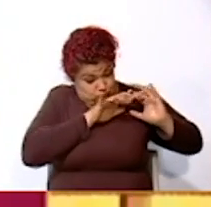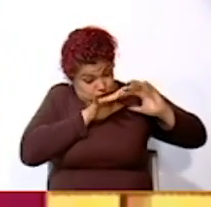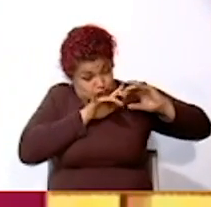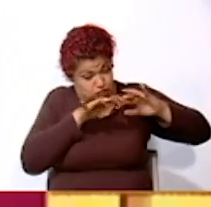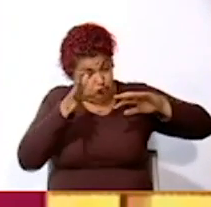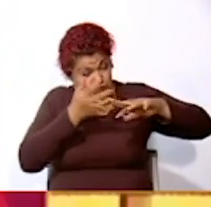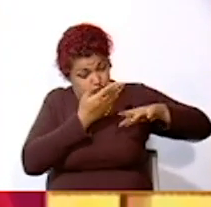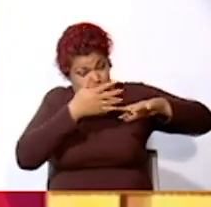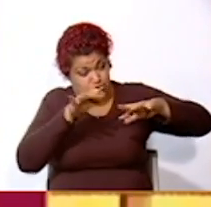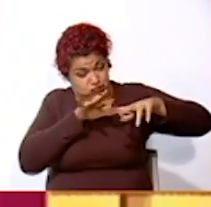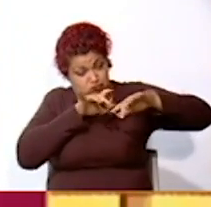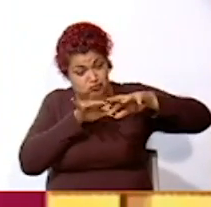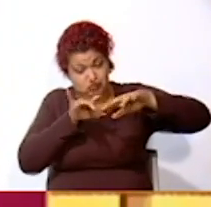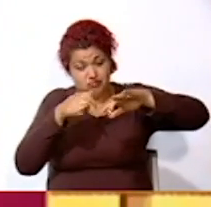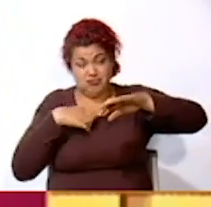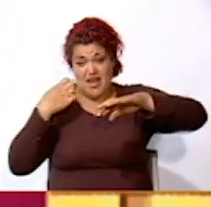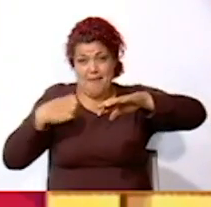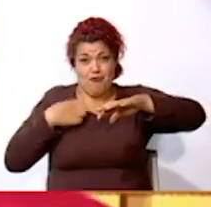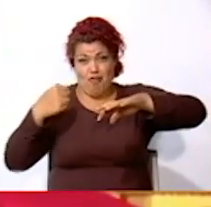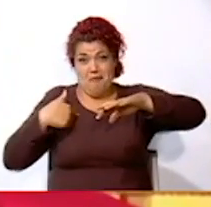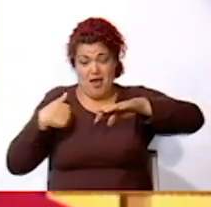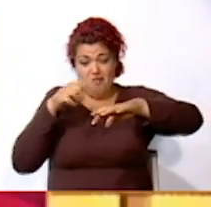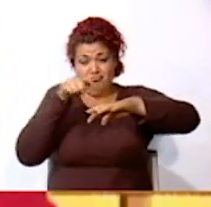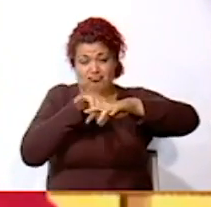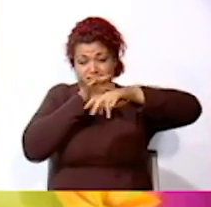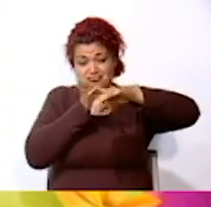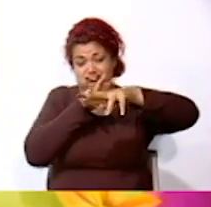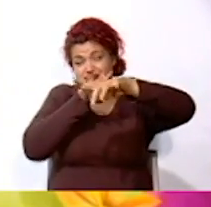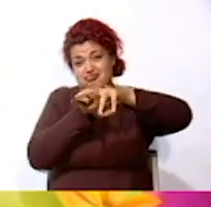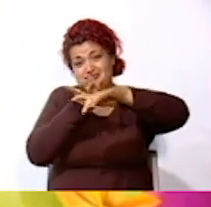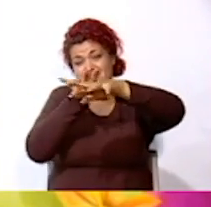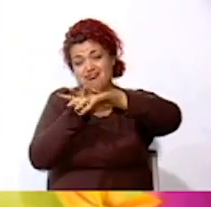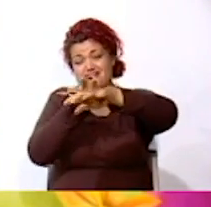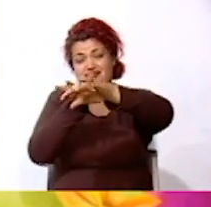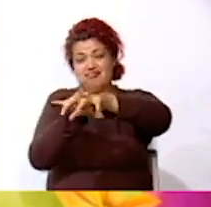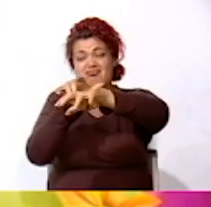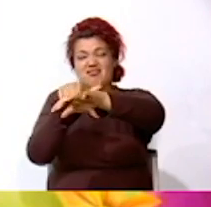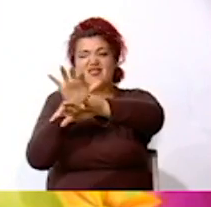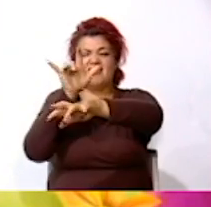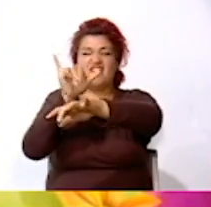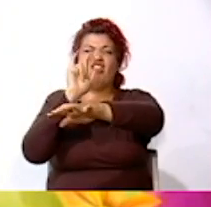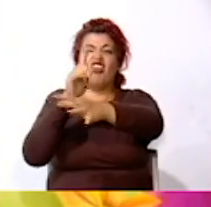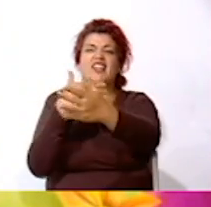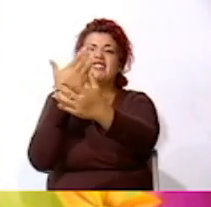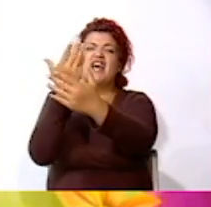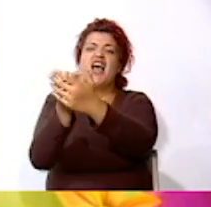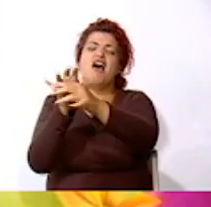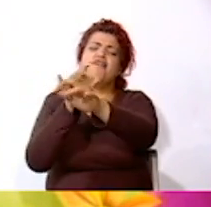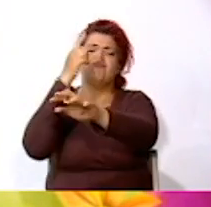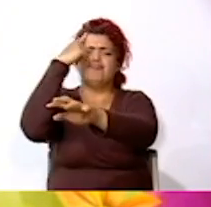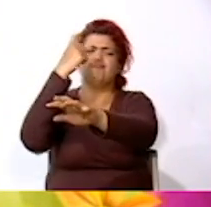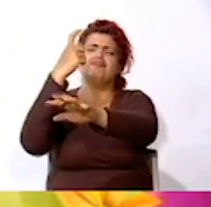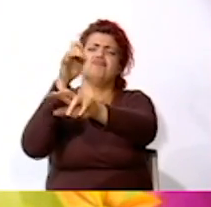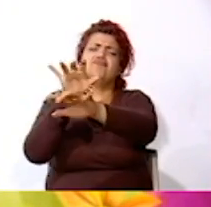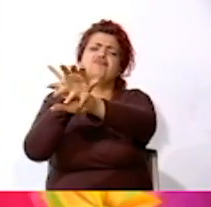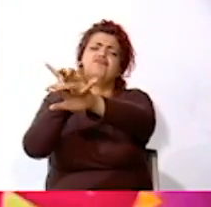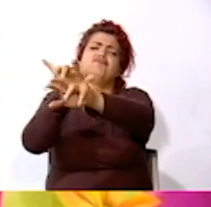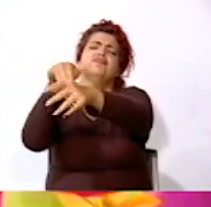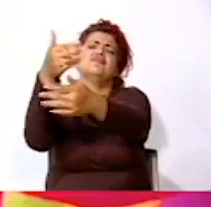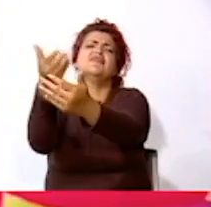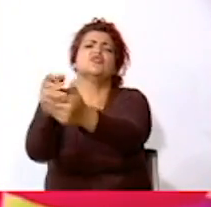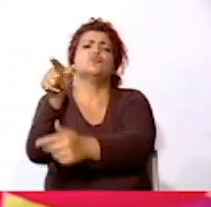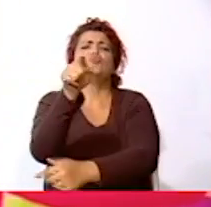viento mi gran emoción Que lleguen mis pensamientos a tu